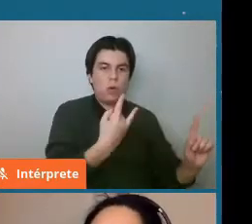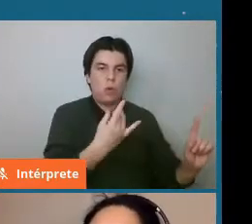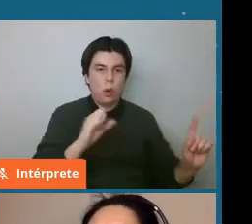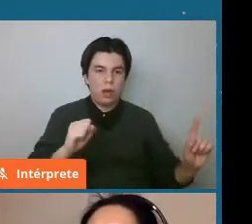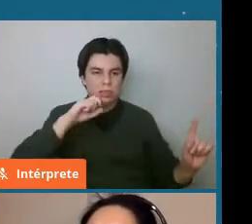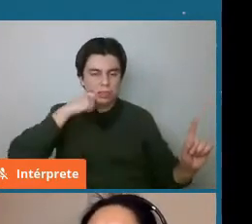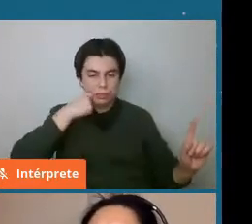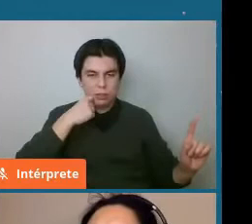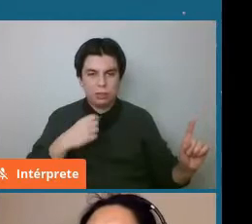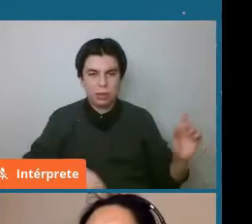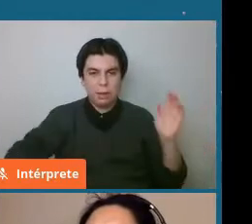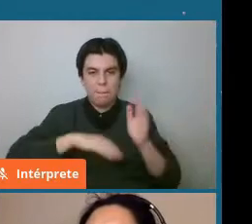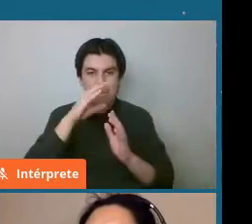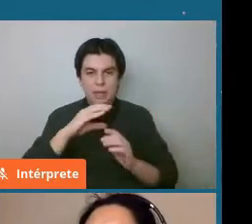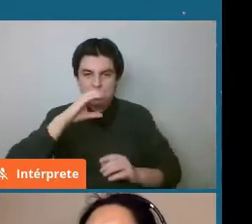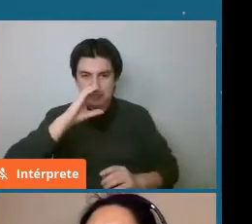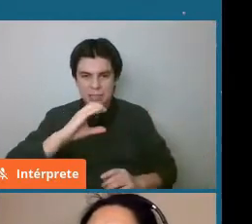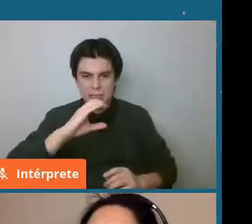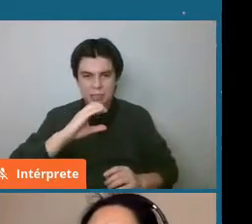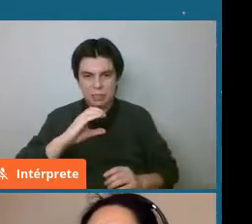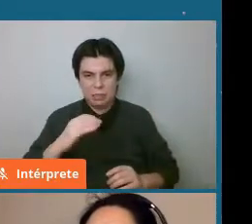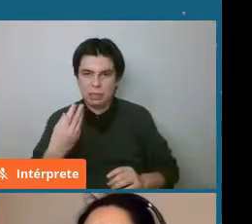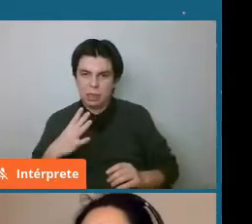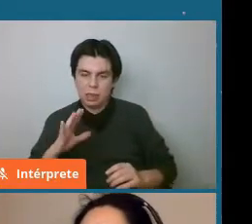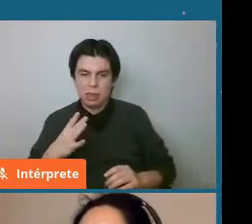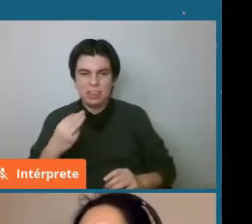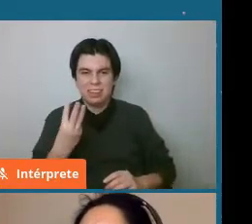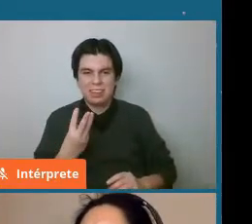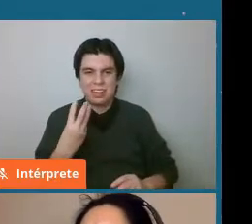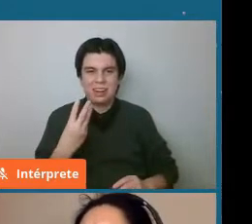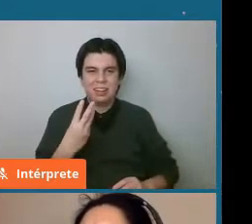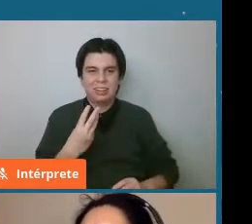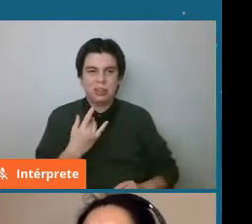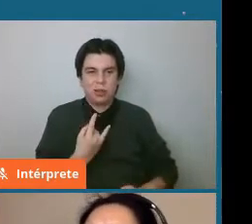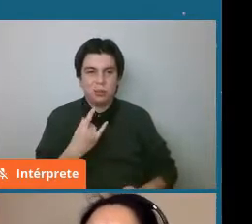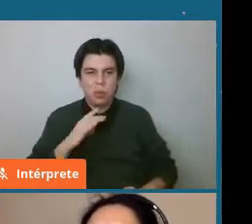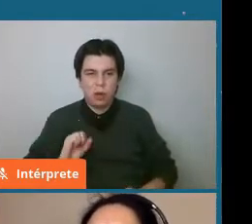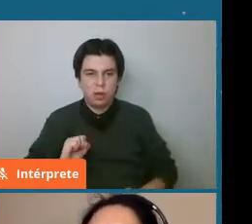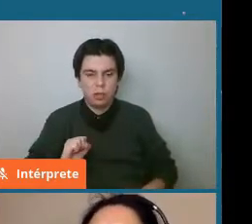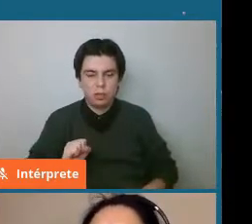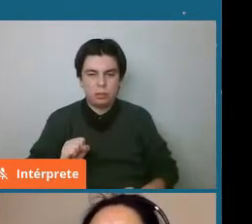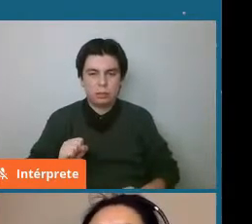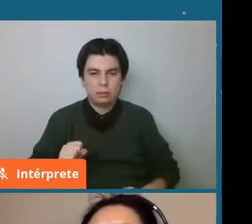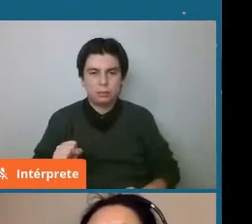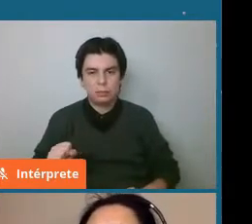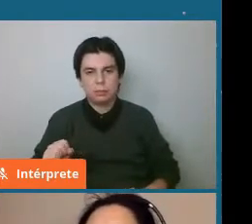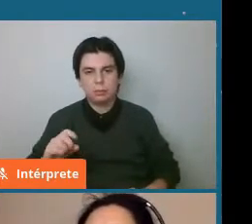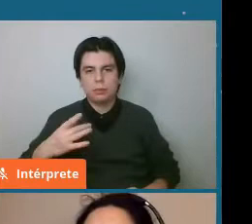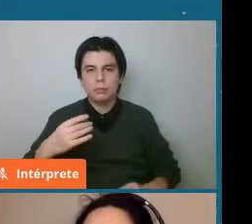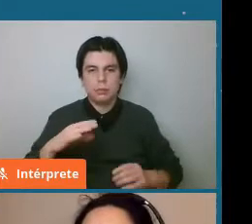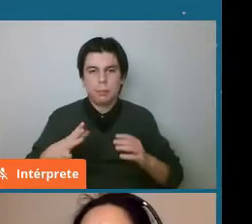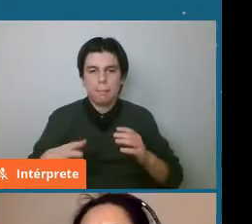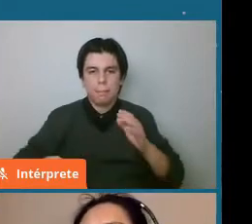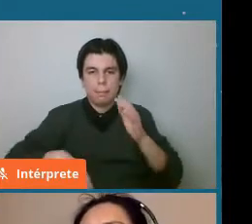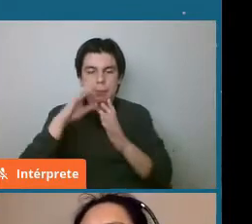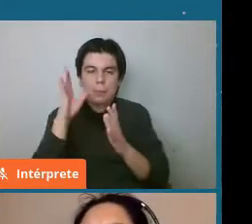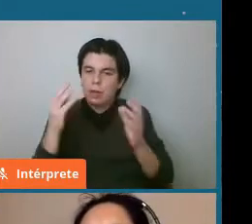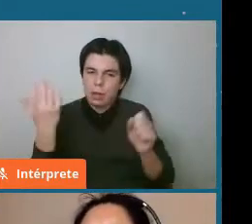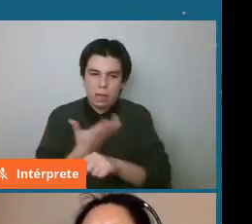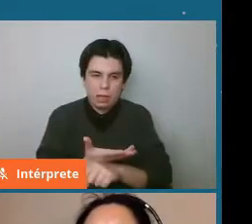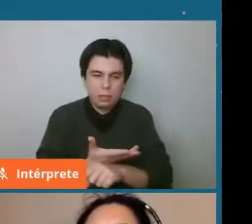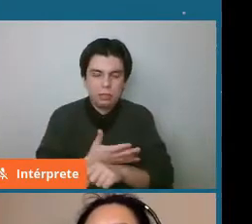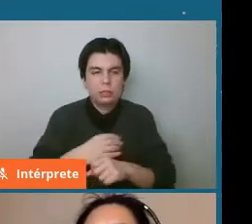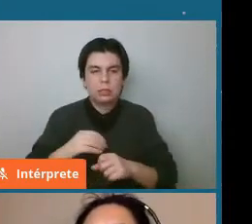los de tipo C, más o menos a tres unidades astronómicas. Entonces, acá vemos que estos deberían, son los más abundantes